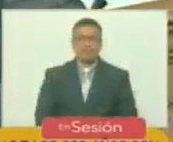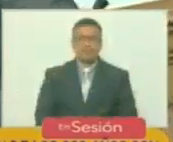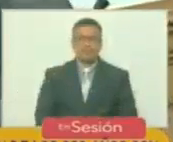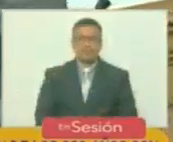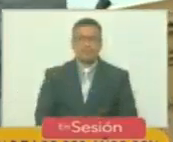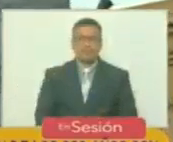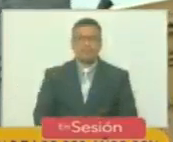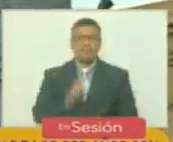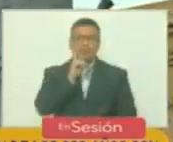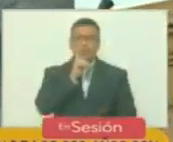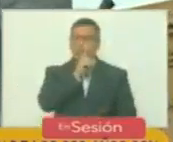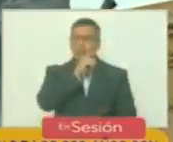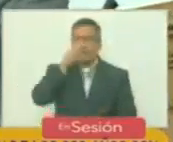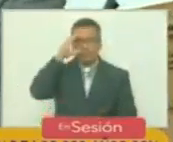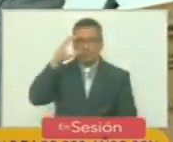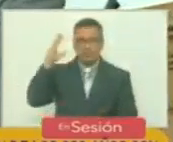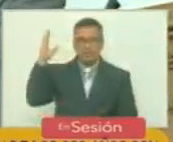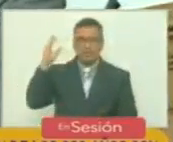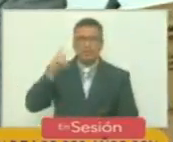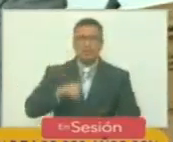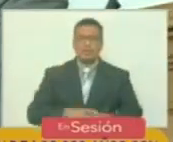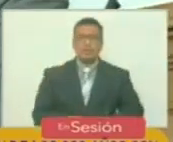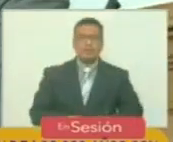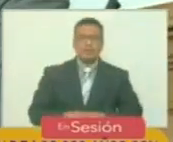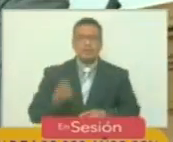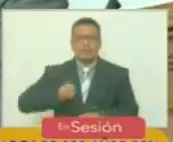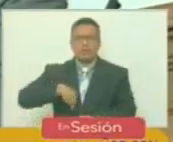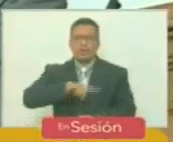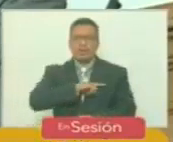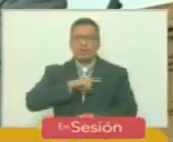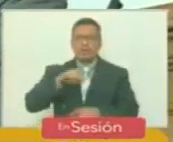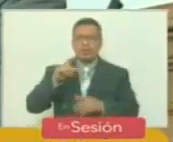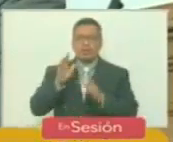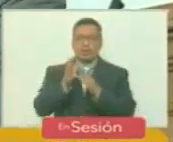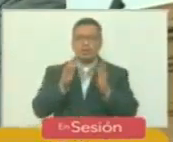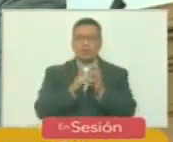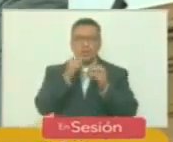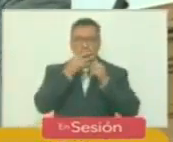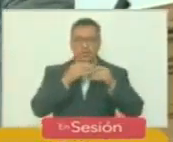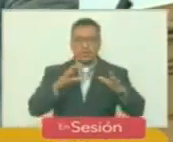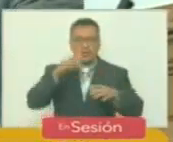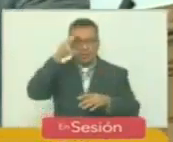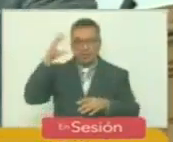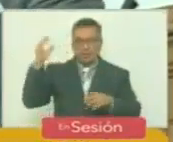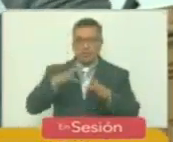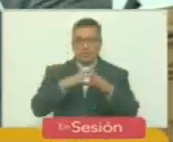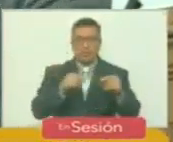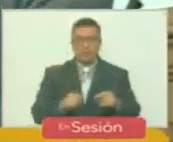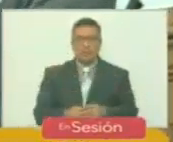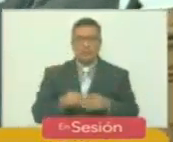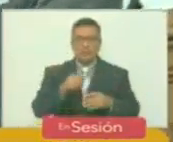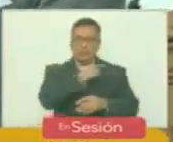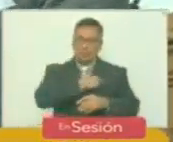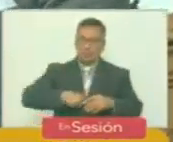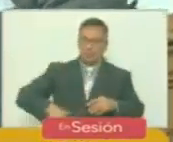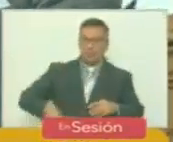En nombre del Dios Todopoderoso, nuestro Señor Jesucristo, bendiciones de Dios para todos, distinguido presidente de la Asamblea Nacional,